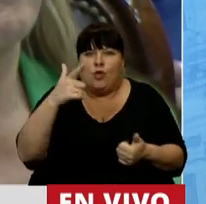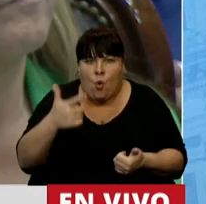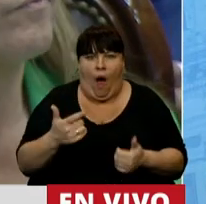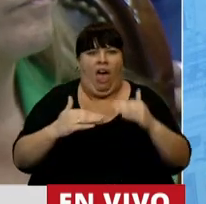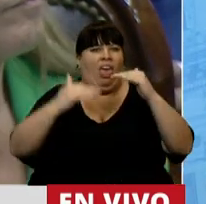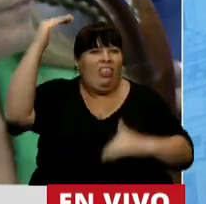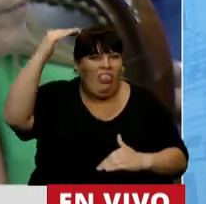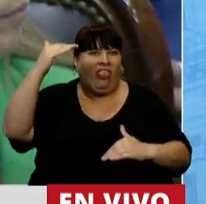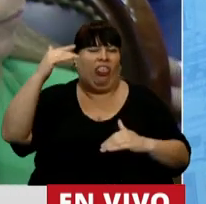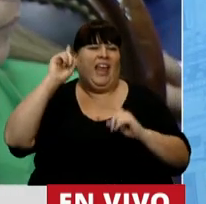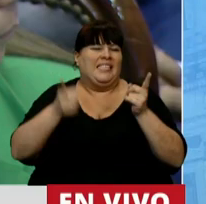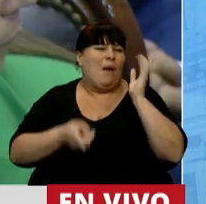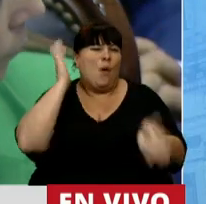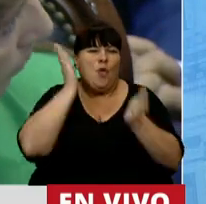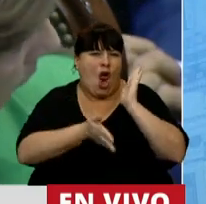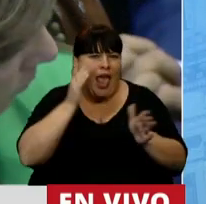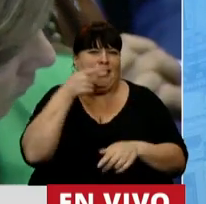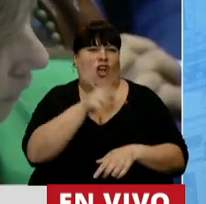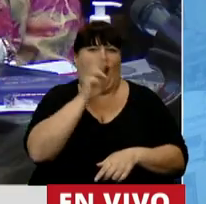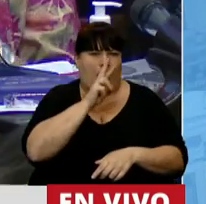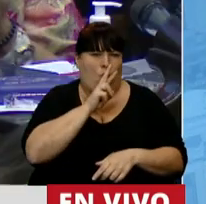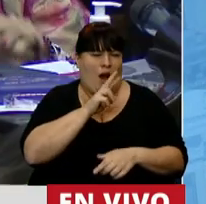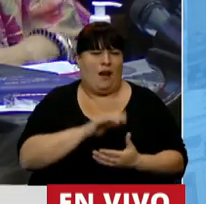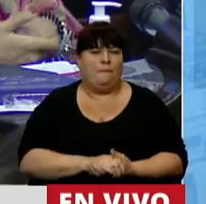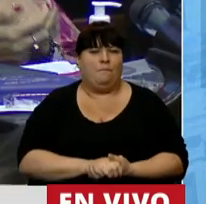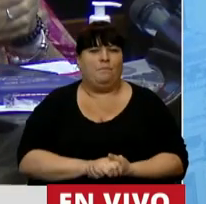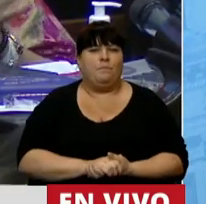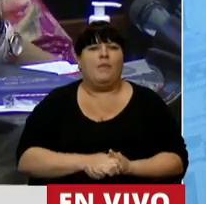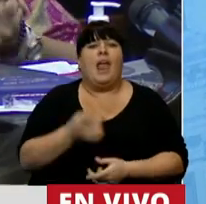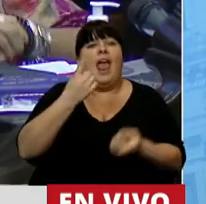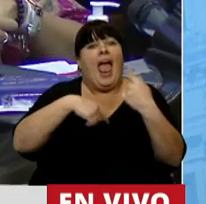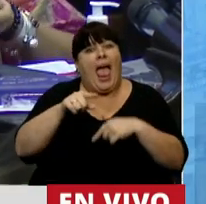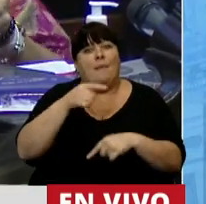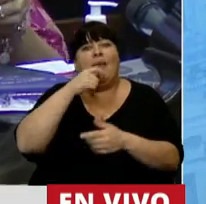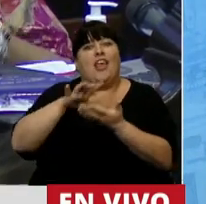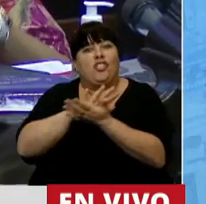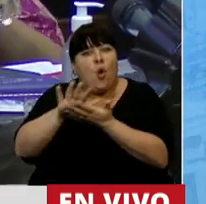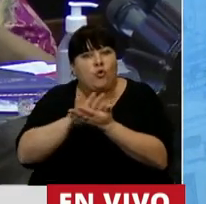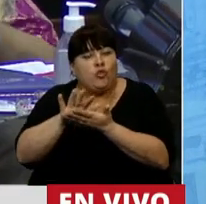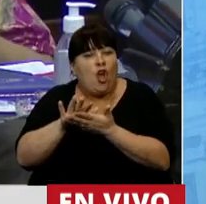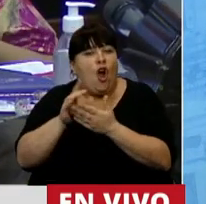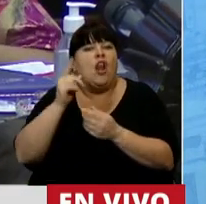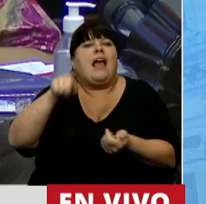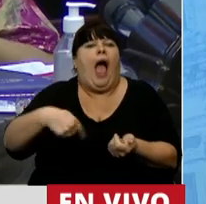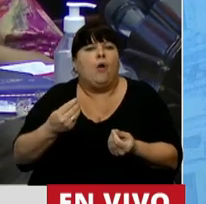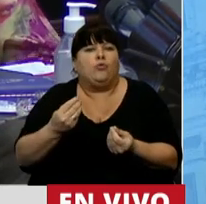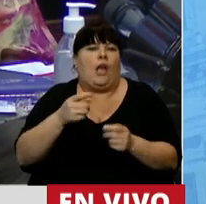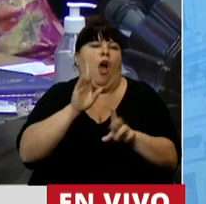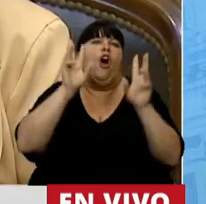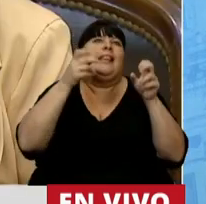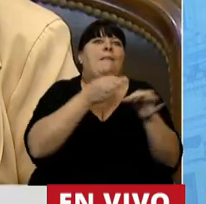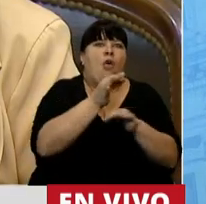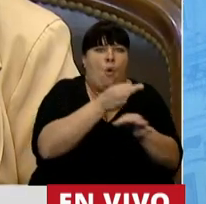de las desigualdades y las violencias contra la mujer. Y en lugar de resolver las causas, o sea, la